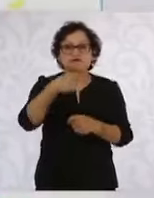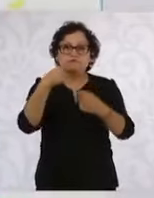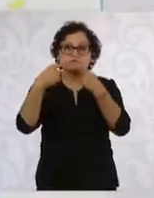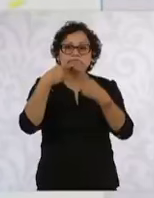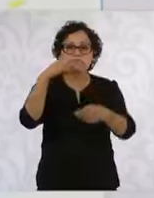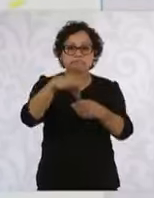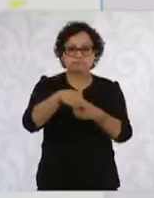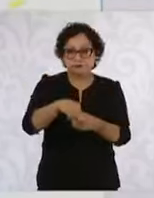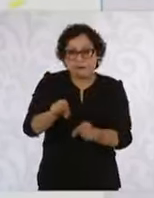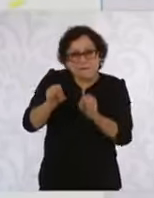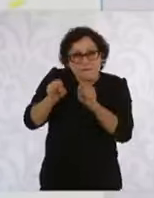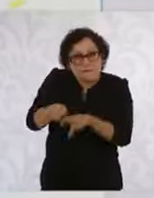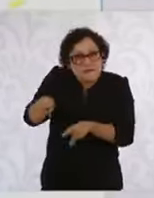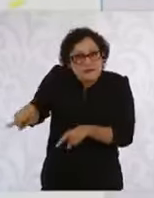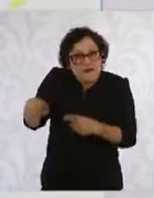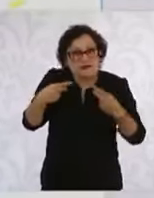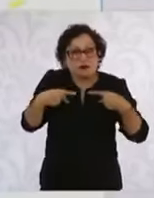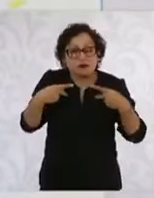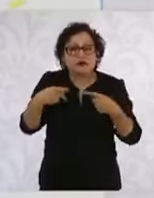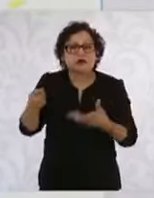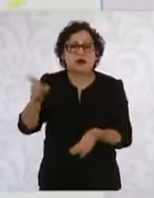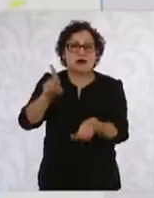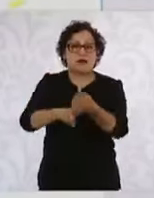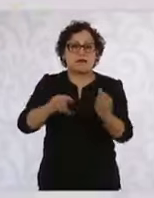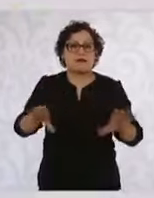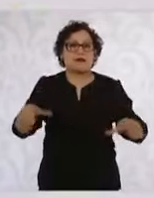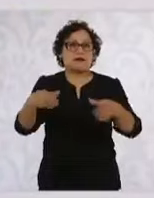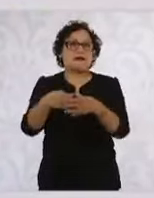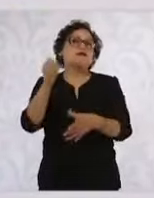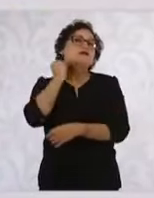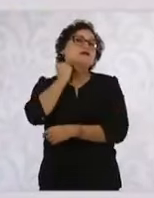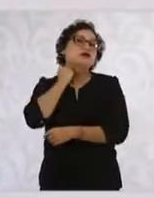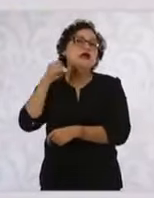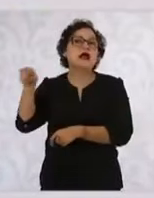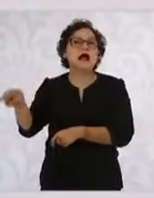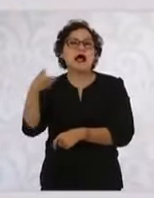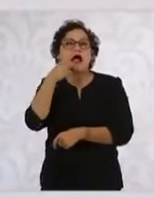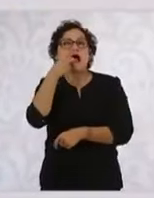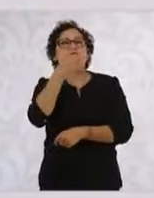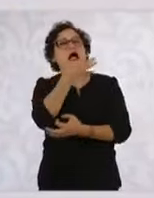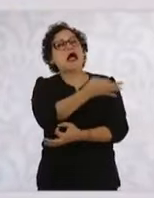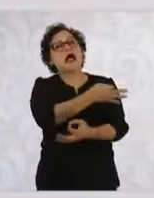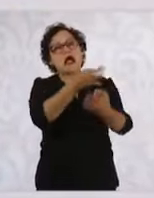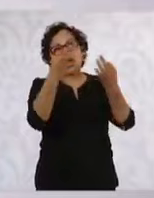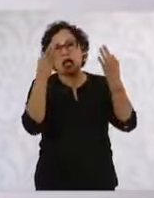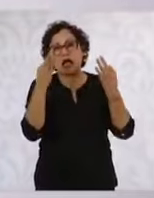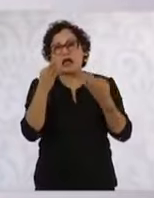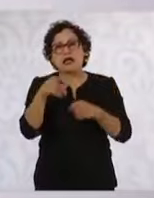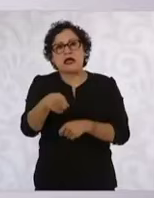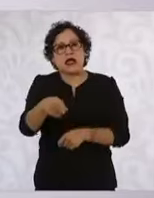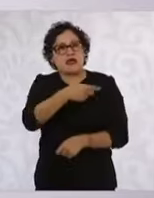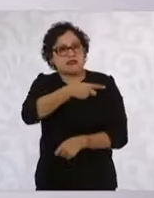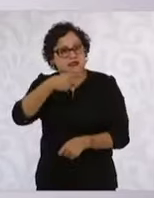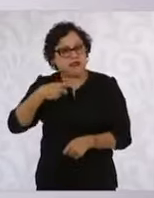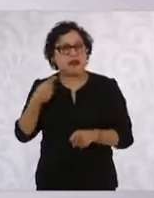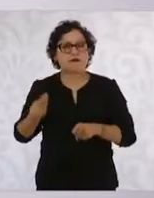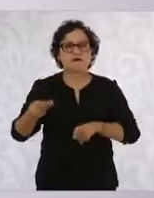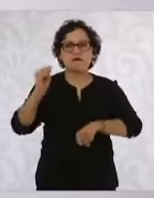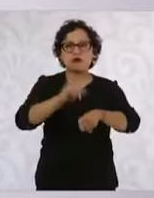Senado dice que se catalogue como narcoterrorismo.